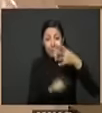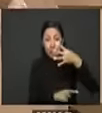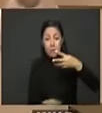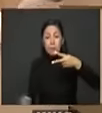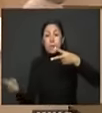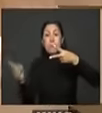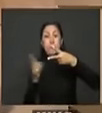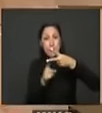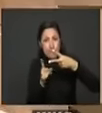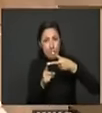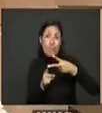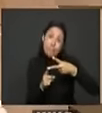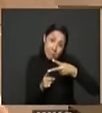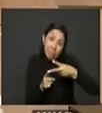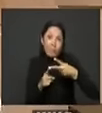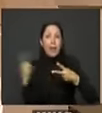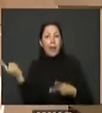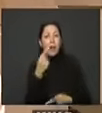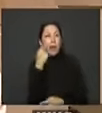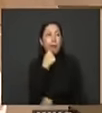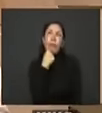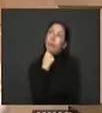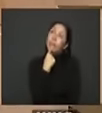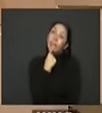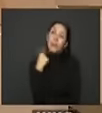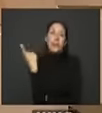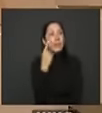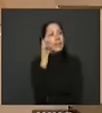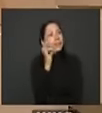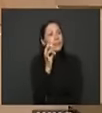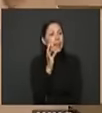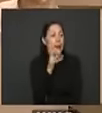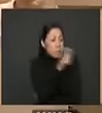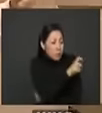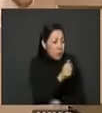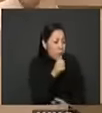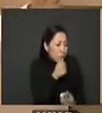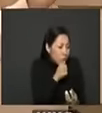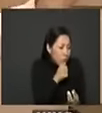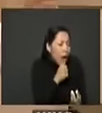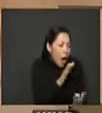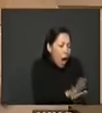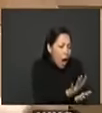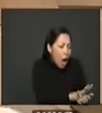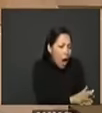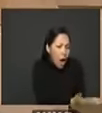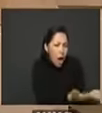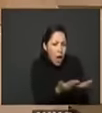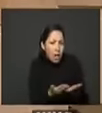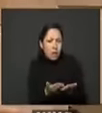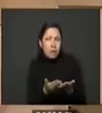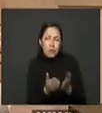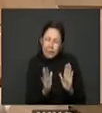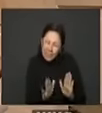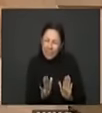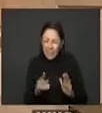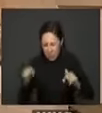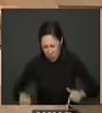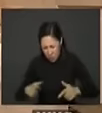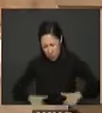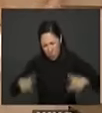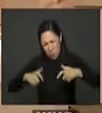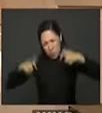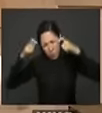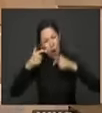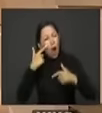que es otra frase de cajón sobre todo en todos los programas de restitución de víctimas hacemos aquí el esfuerzo en este congreso de